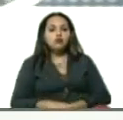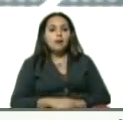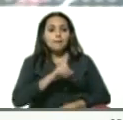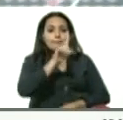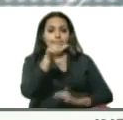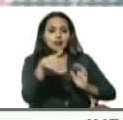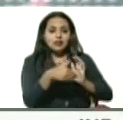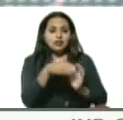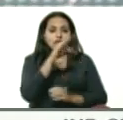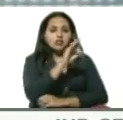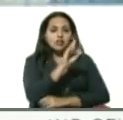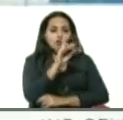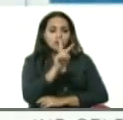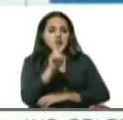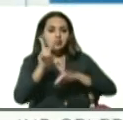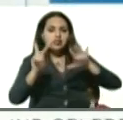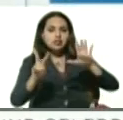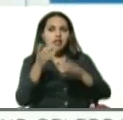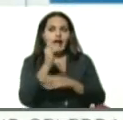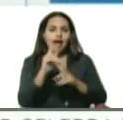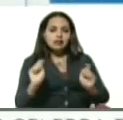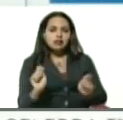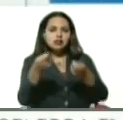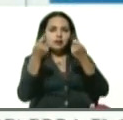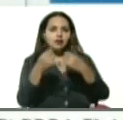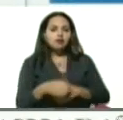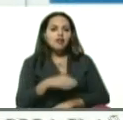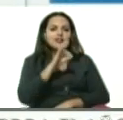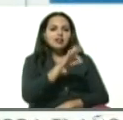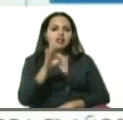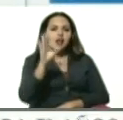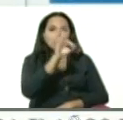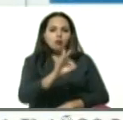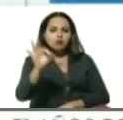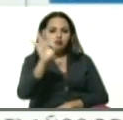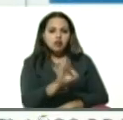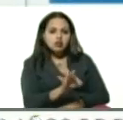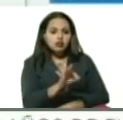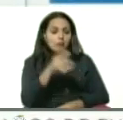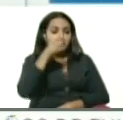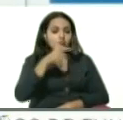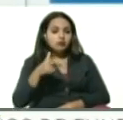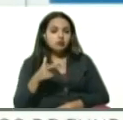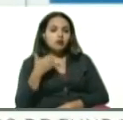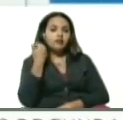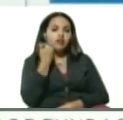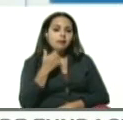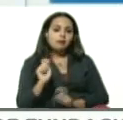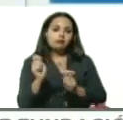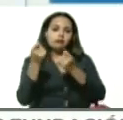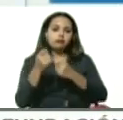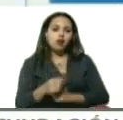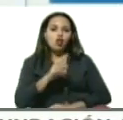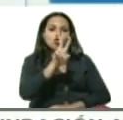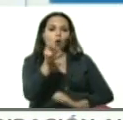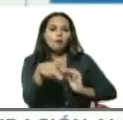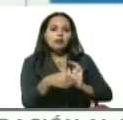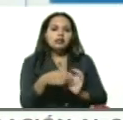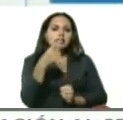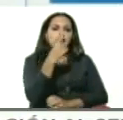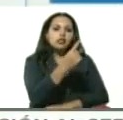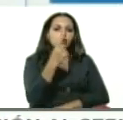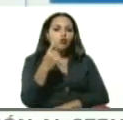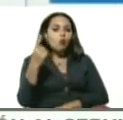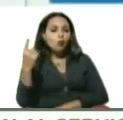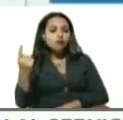recuperados por completo, un 33% de todos los pacientes, 2.111 están ingresados